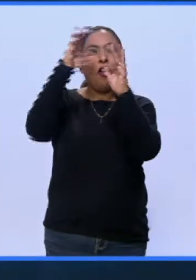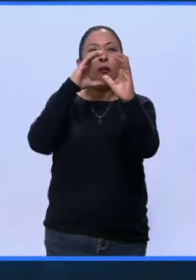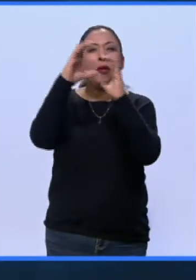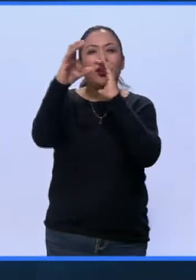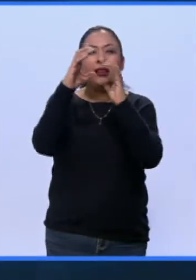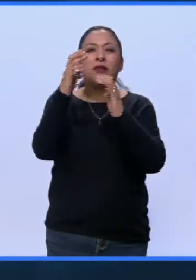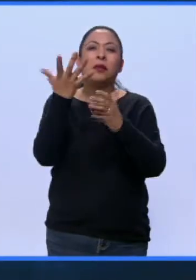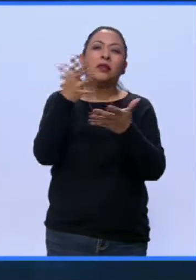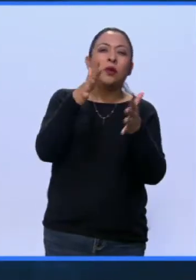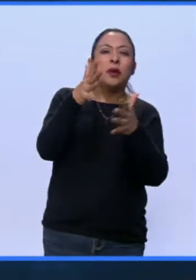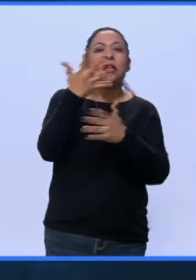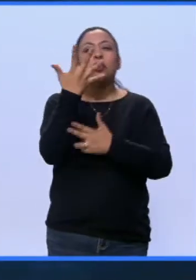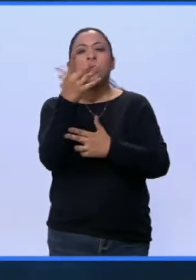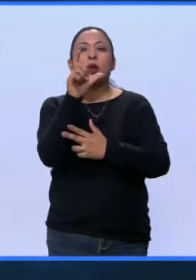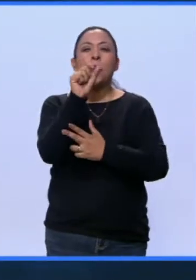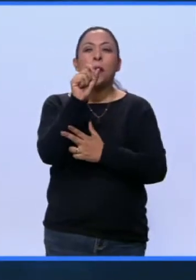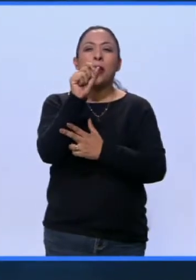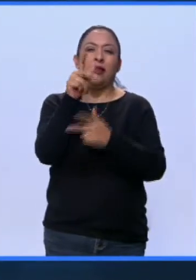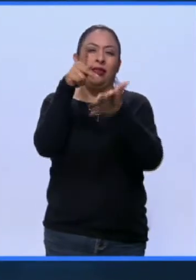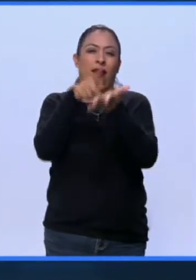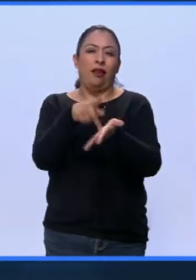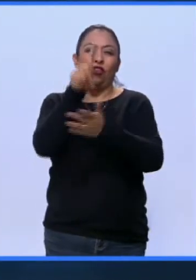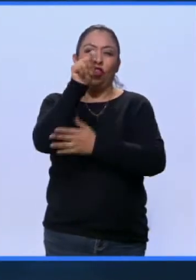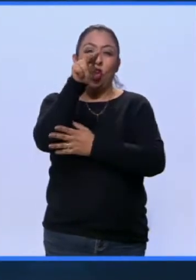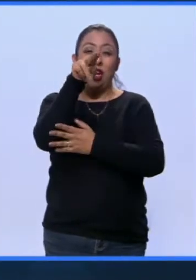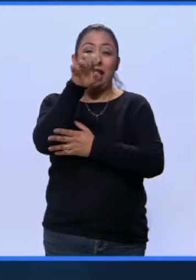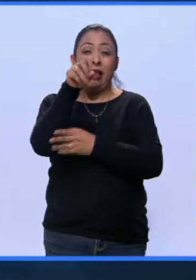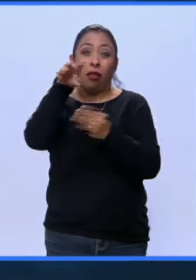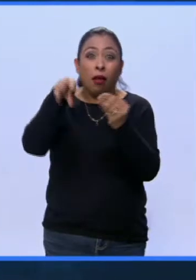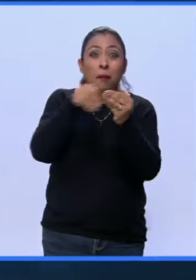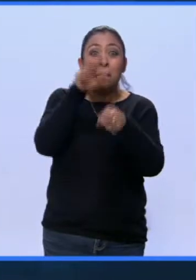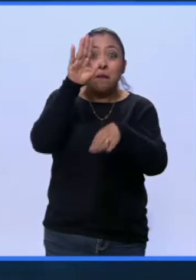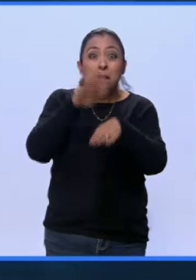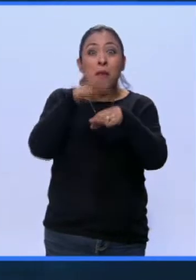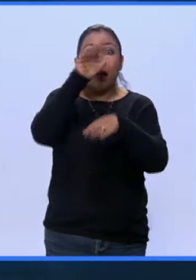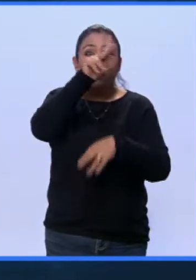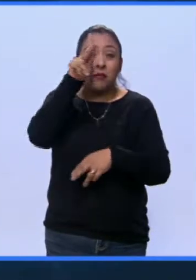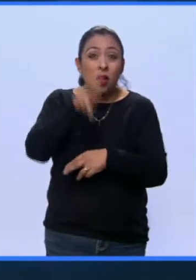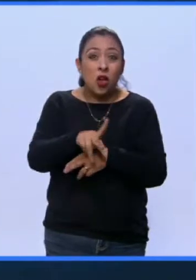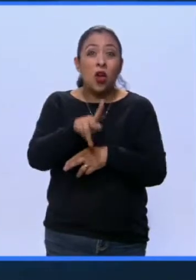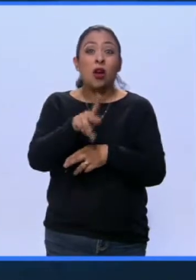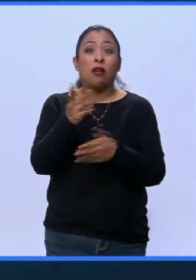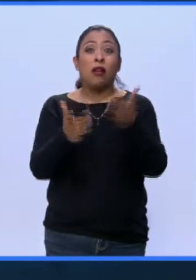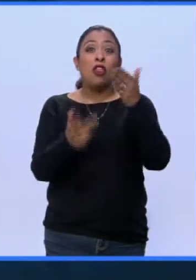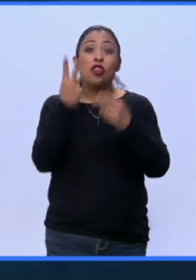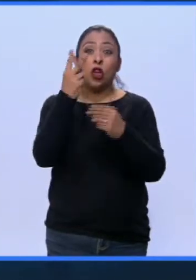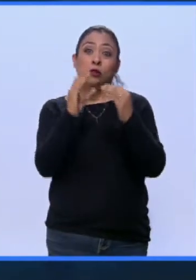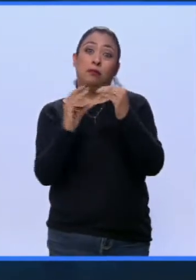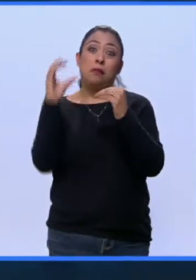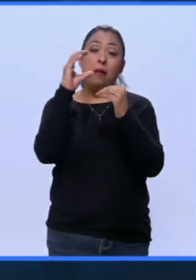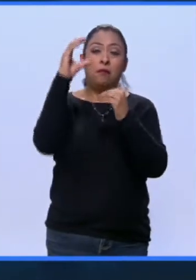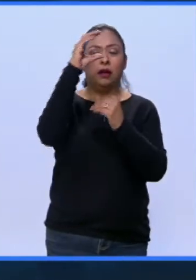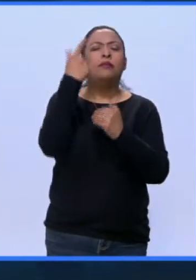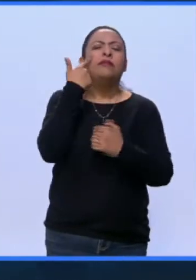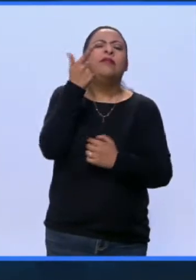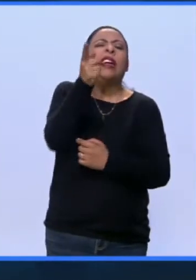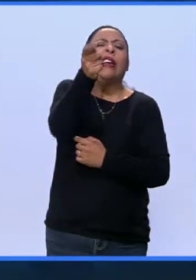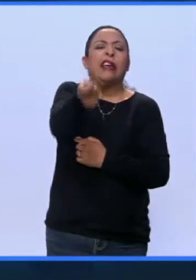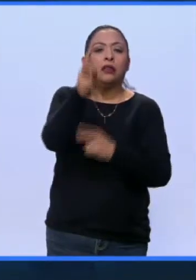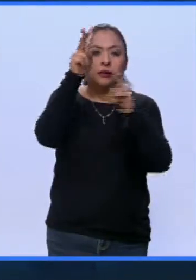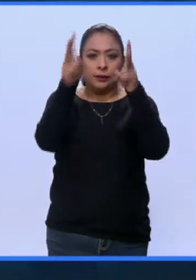las 5 y 20 toneladas, es decir, un peso añadido equivalente a dos pisos más. Vamos a ver de qué se trata.